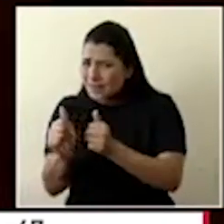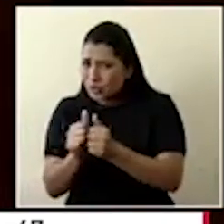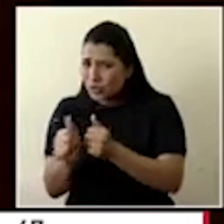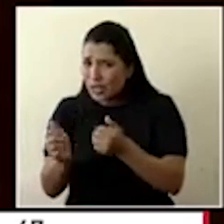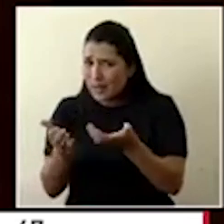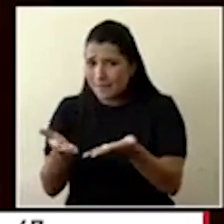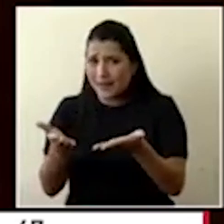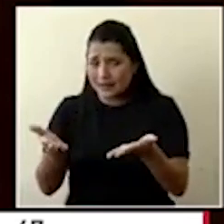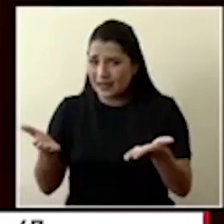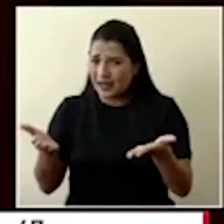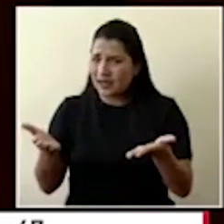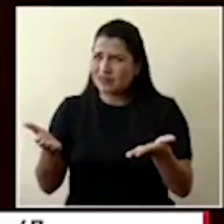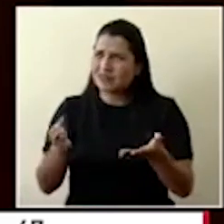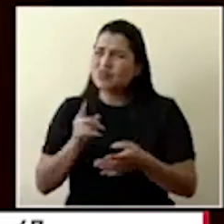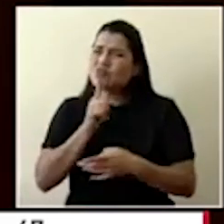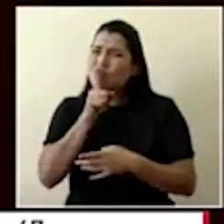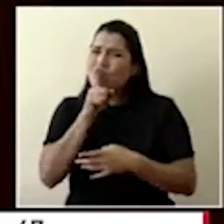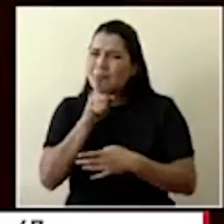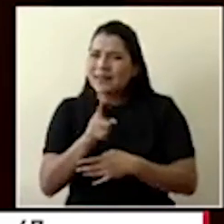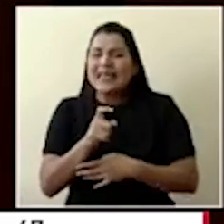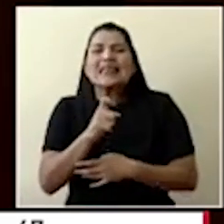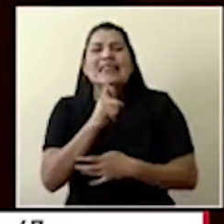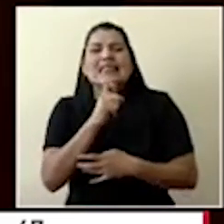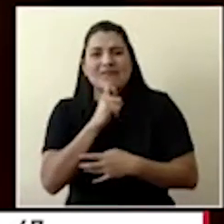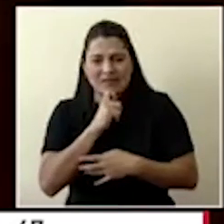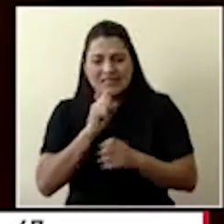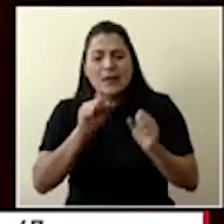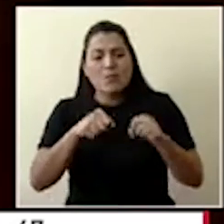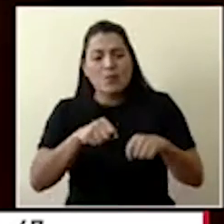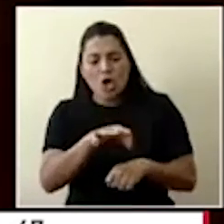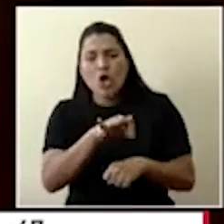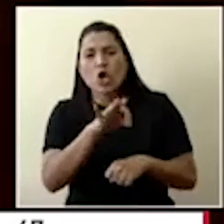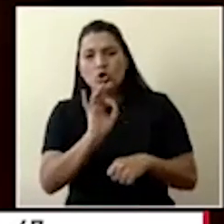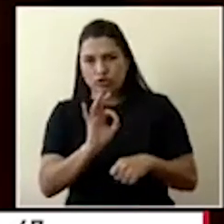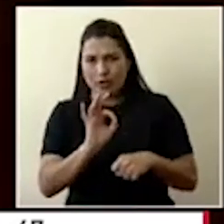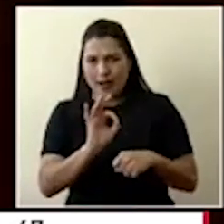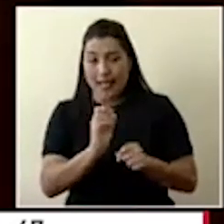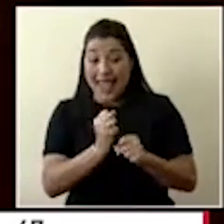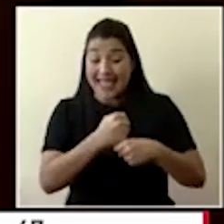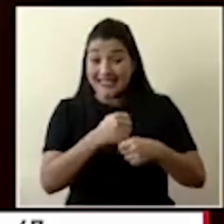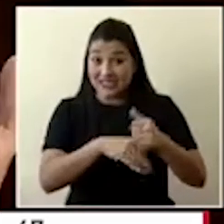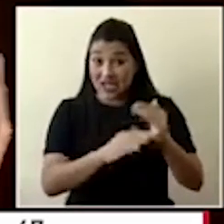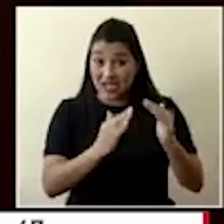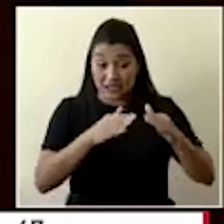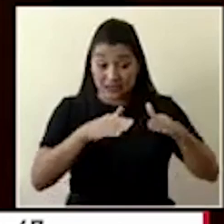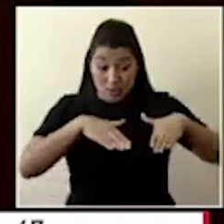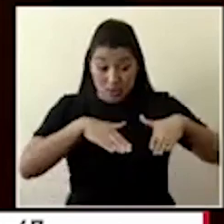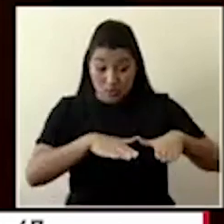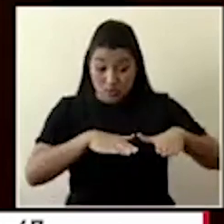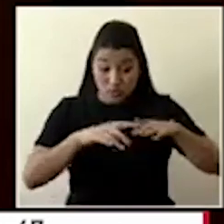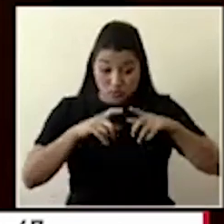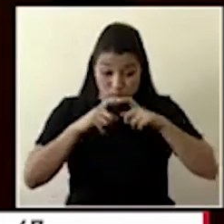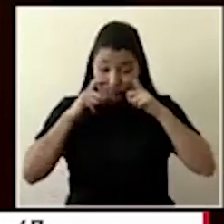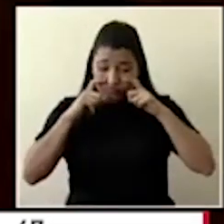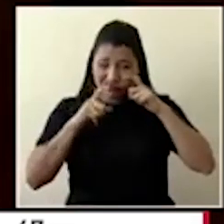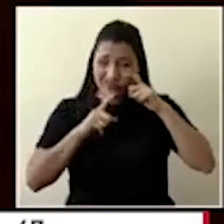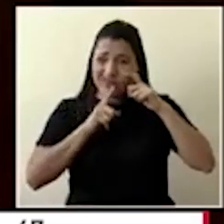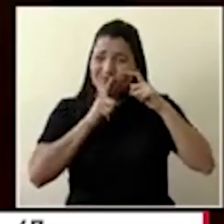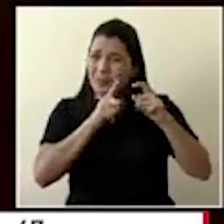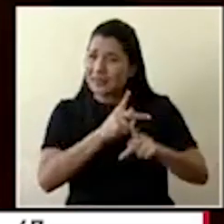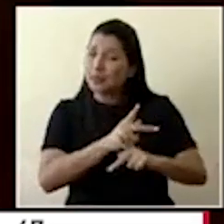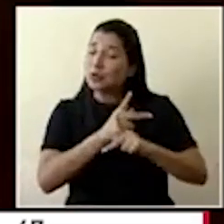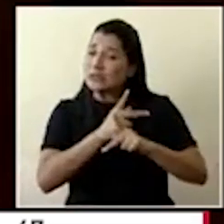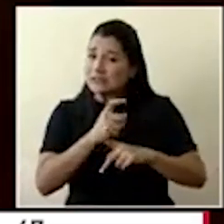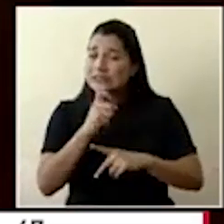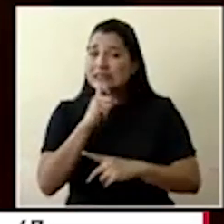general, o cuesta más bien mucho tener una mascarilla hecha en casa que verdaderamente proteja especialmente a las personas alrededor. Y